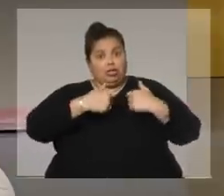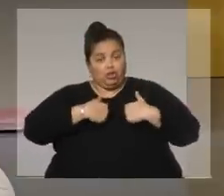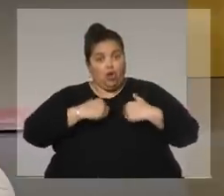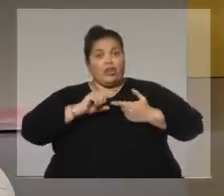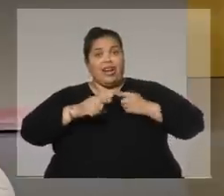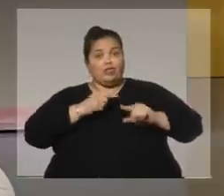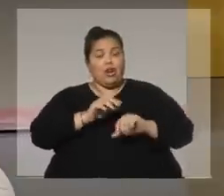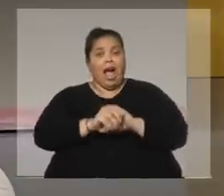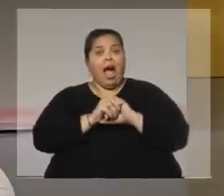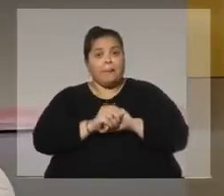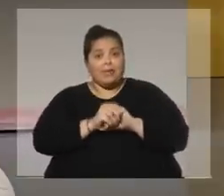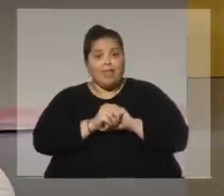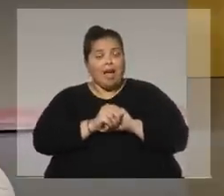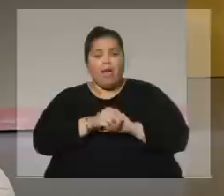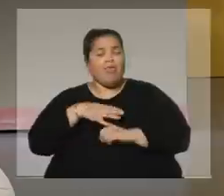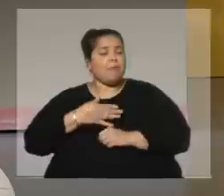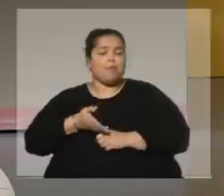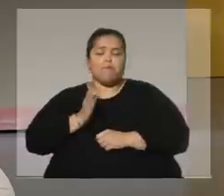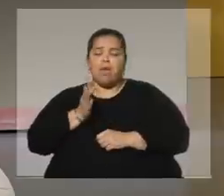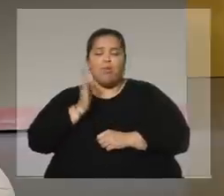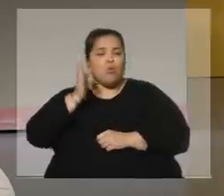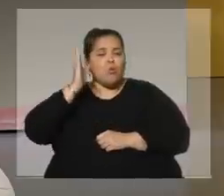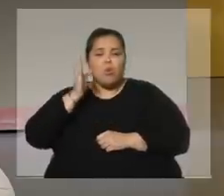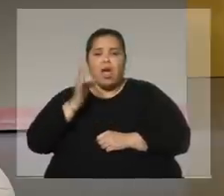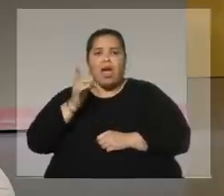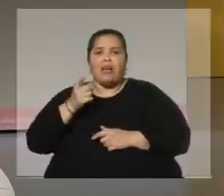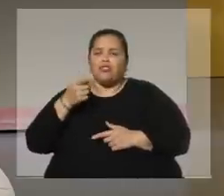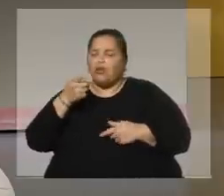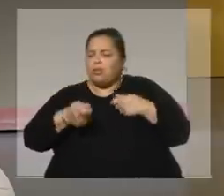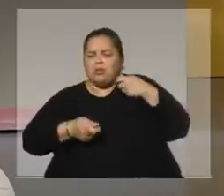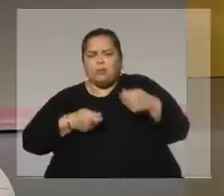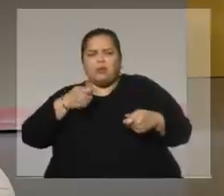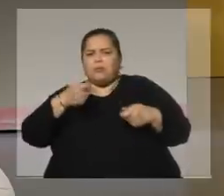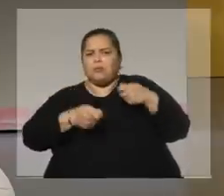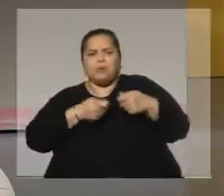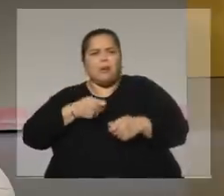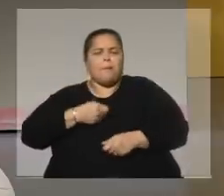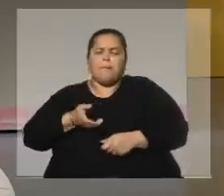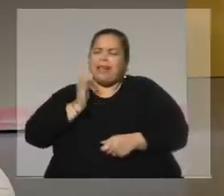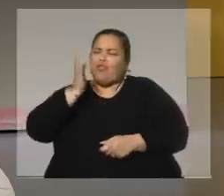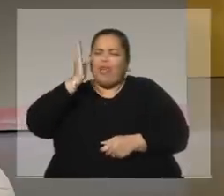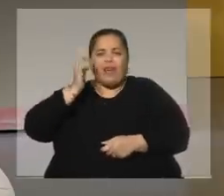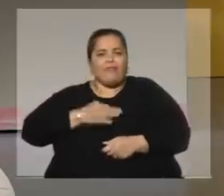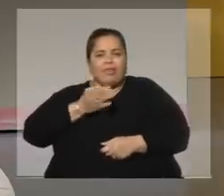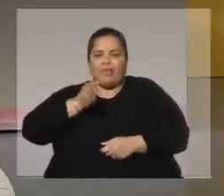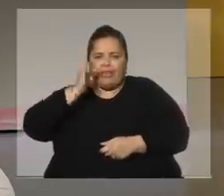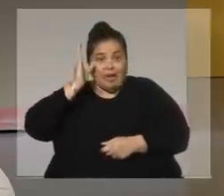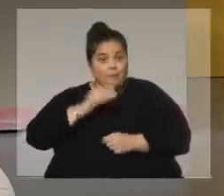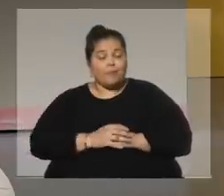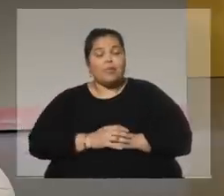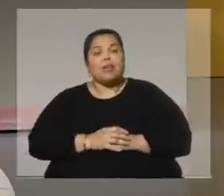relación de amistad me dura y trato de alimentarla y regarla porque me dura para toda la vida. No